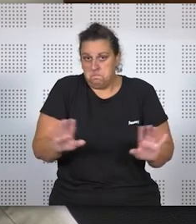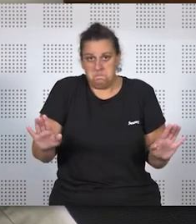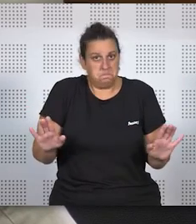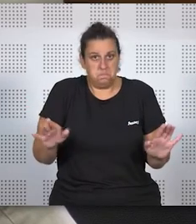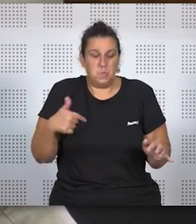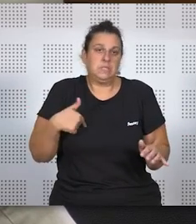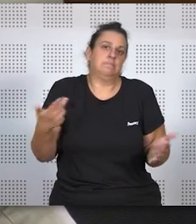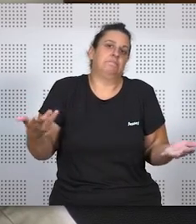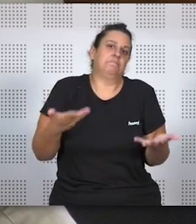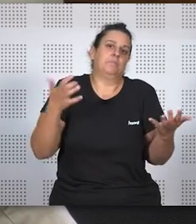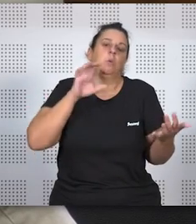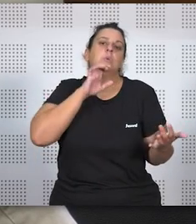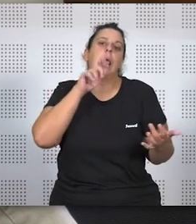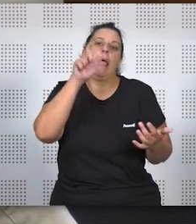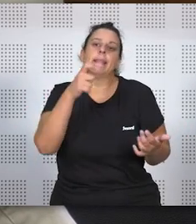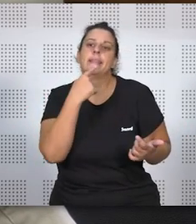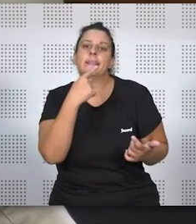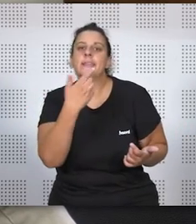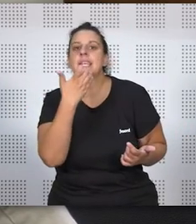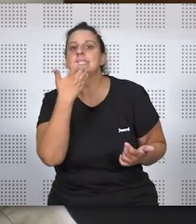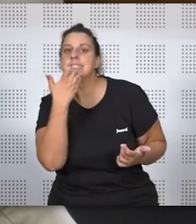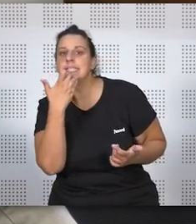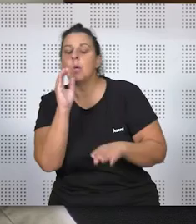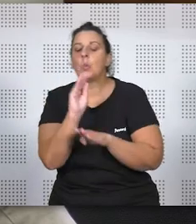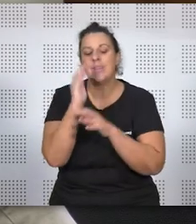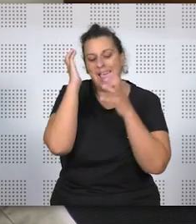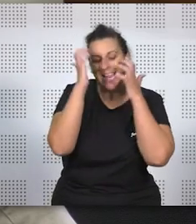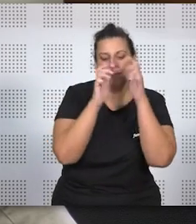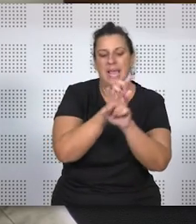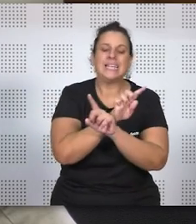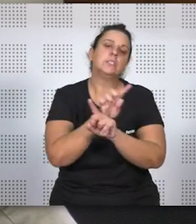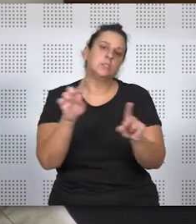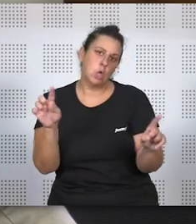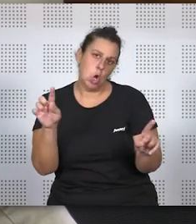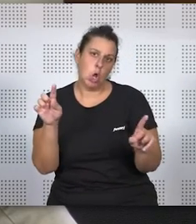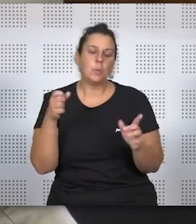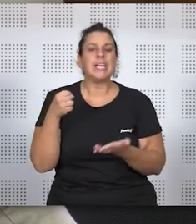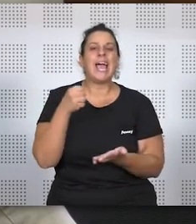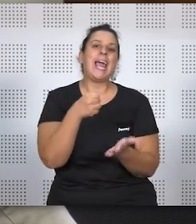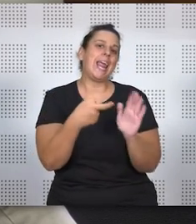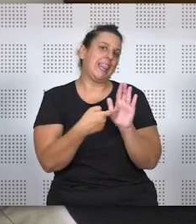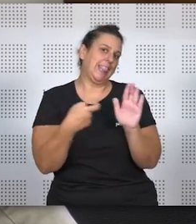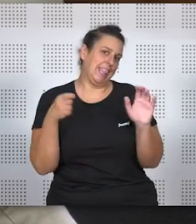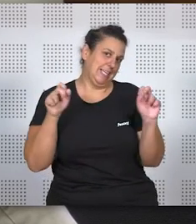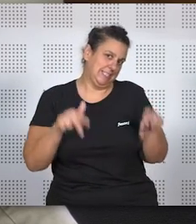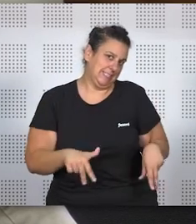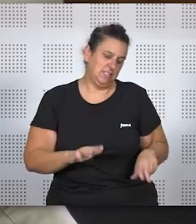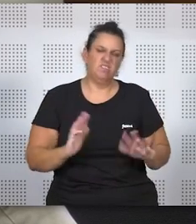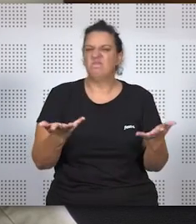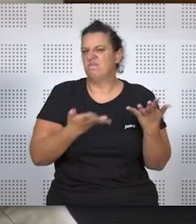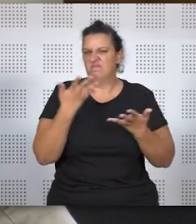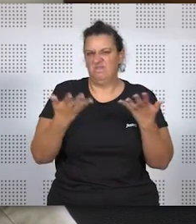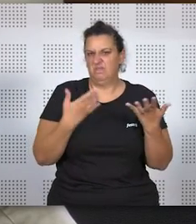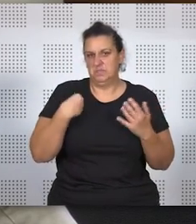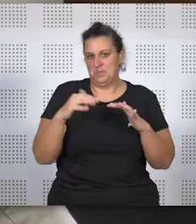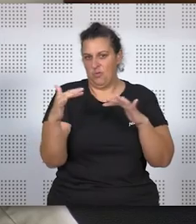plan coloquial, pues sí, gente que puede decir, pues mira, si no me cuidas a los animales, pues no te voy a dejar nada en herencia, o si no, en fin, lo que